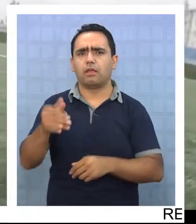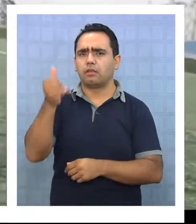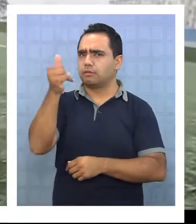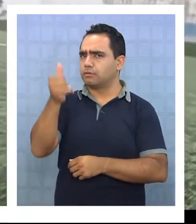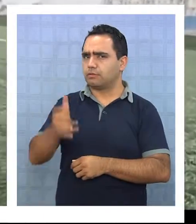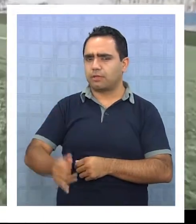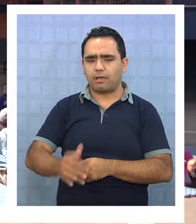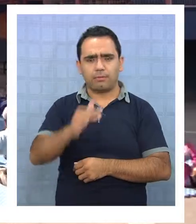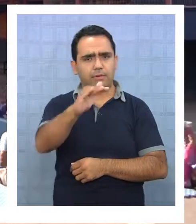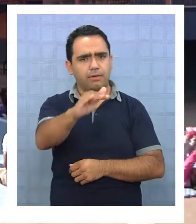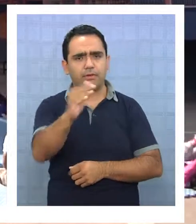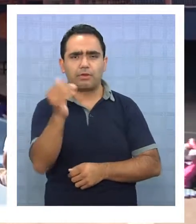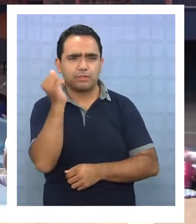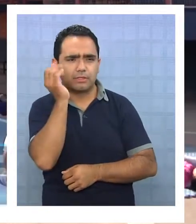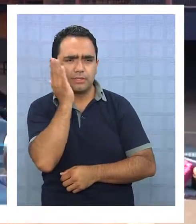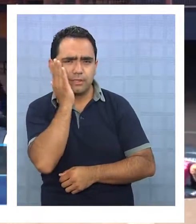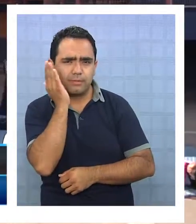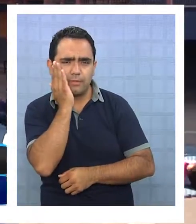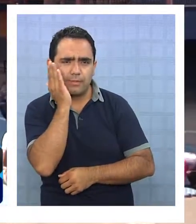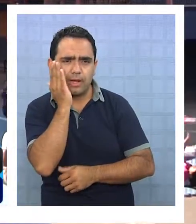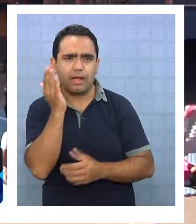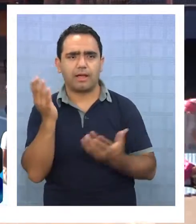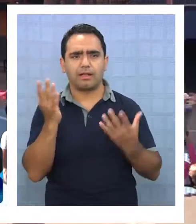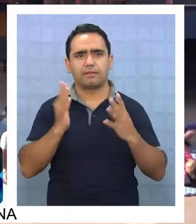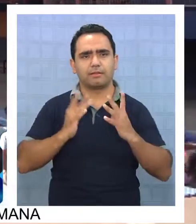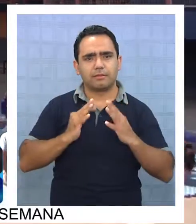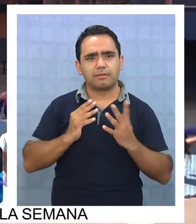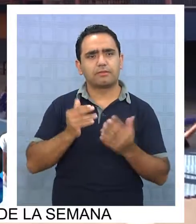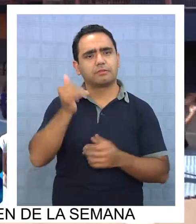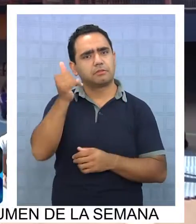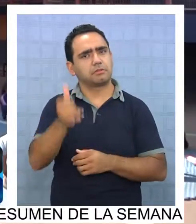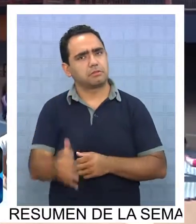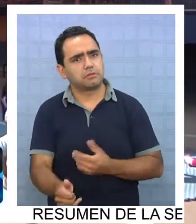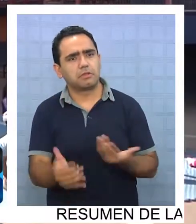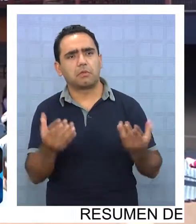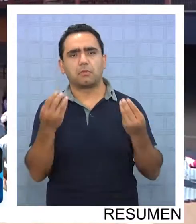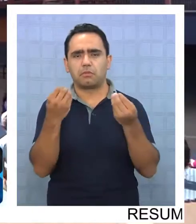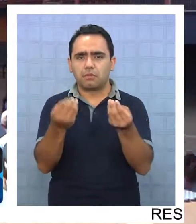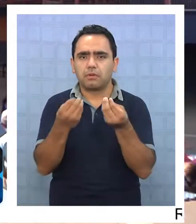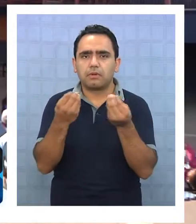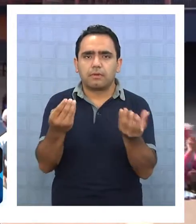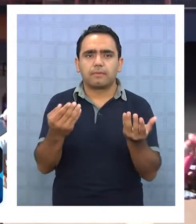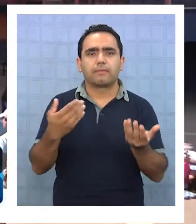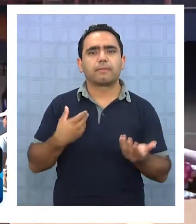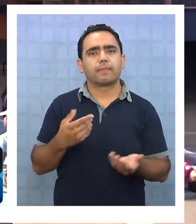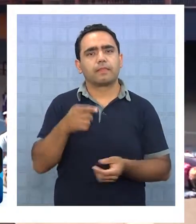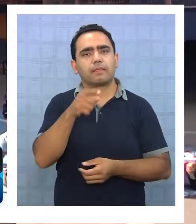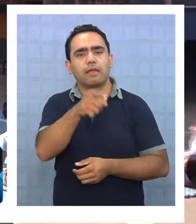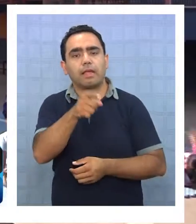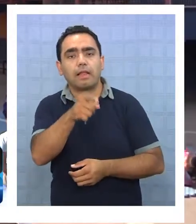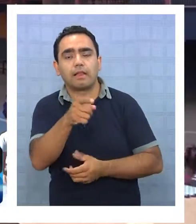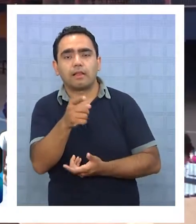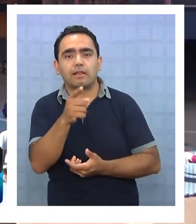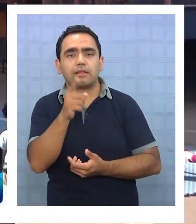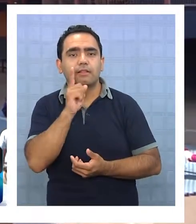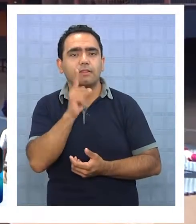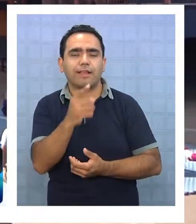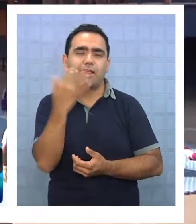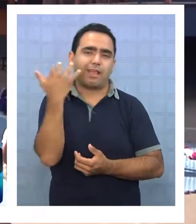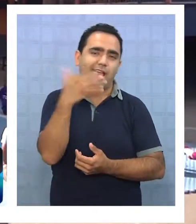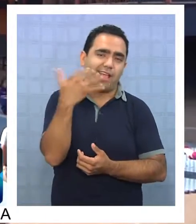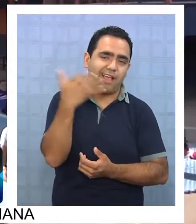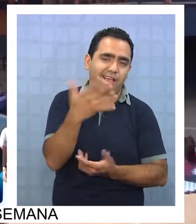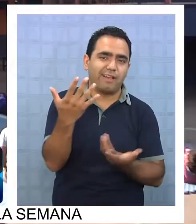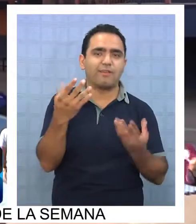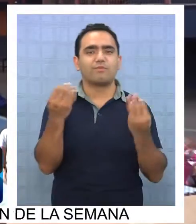fue muy simpático, muy agradable, el camarero lo hacía muy agradable, siempre tenía la risa,